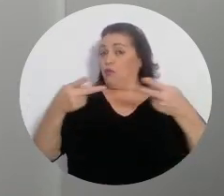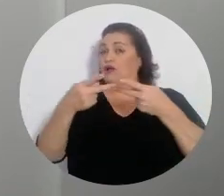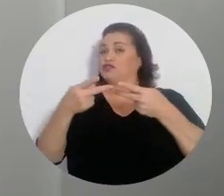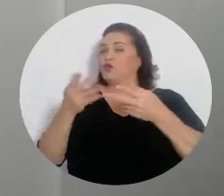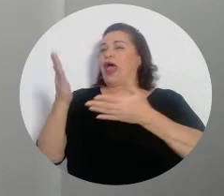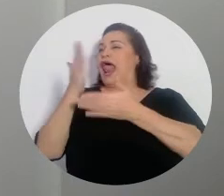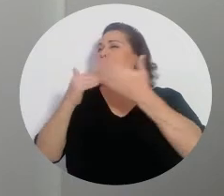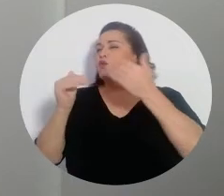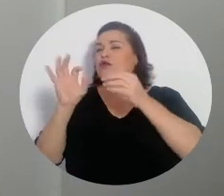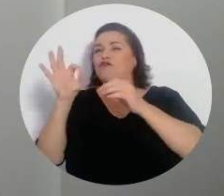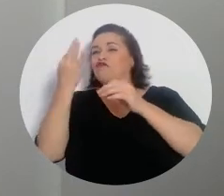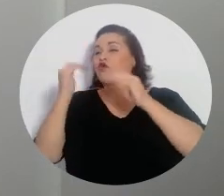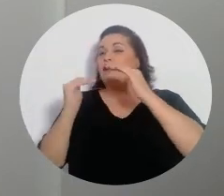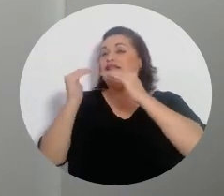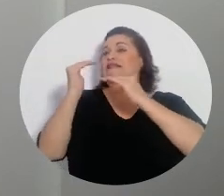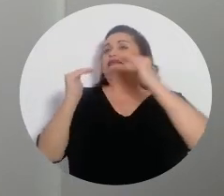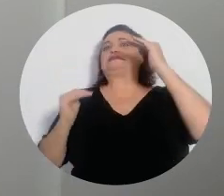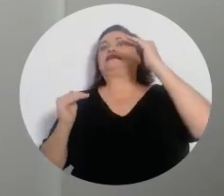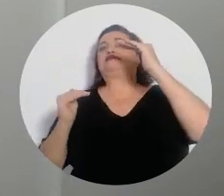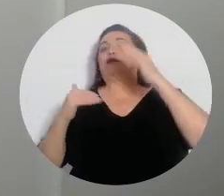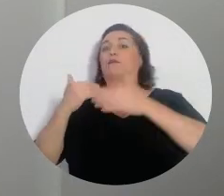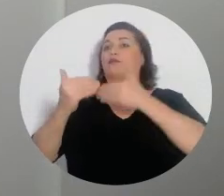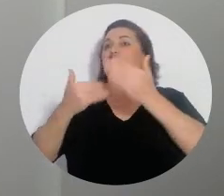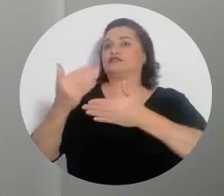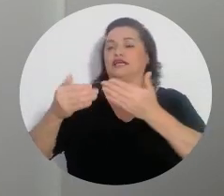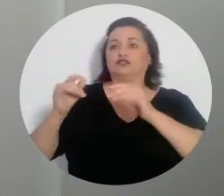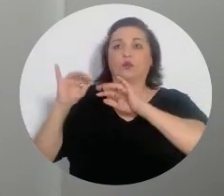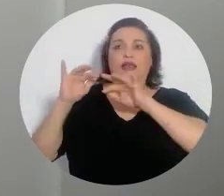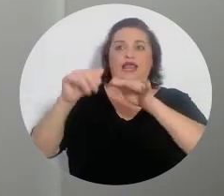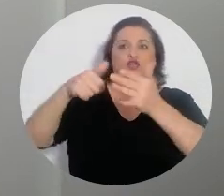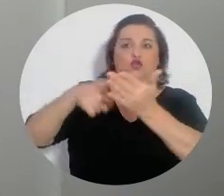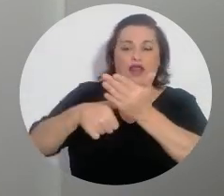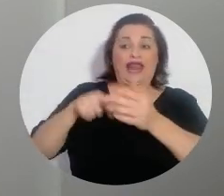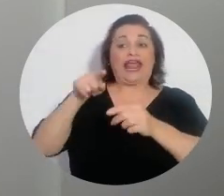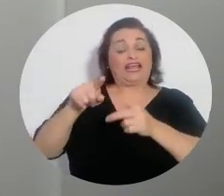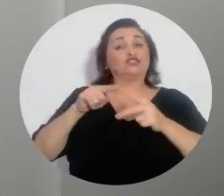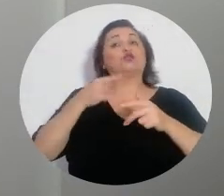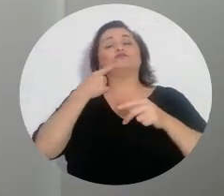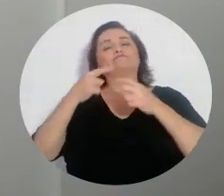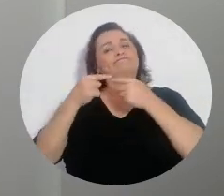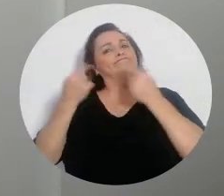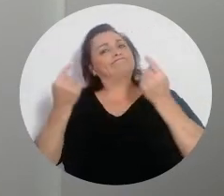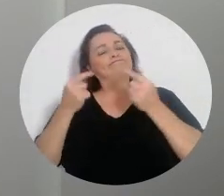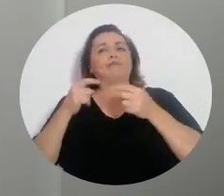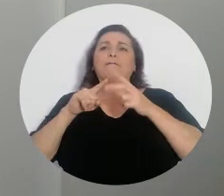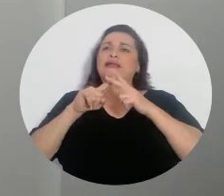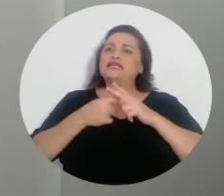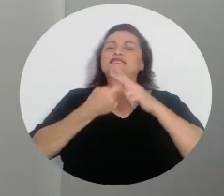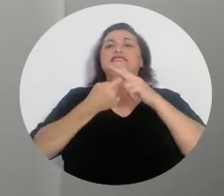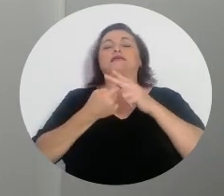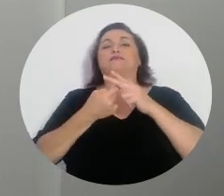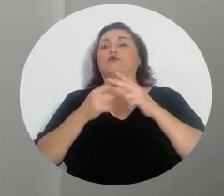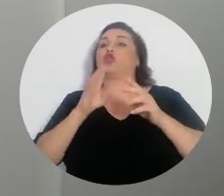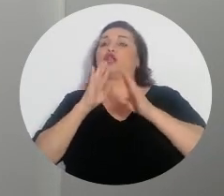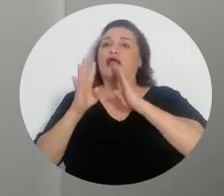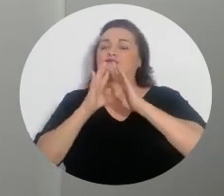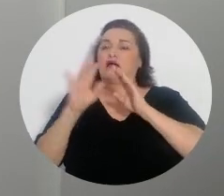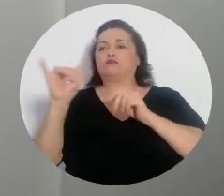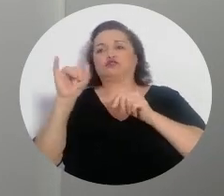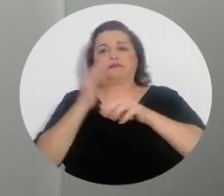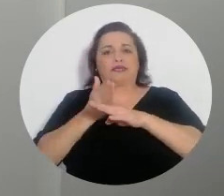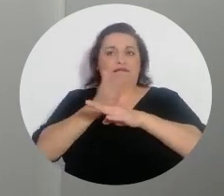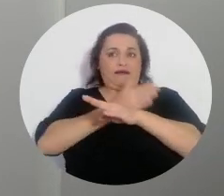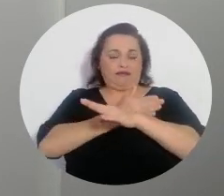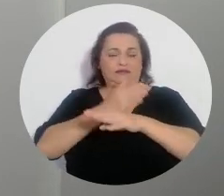alguna manera, desequilibrar el proceso electoral. Y esto, evidentemente, trastoca el principio de equidad en la contienda del que hablábamos también